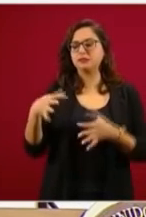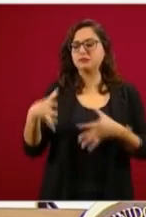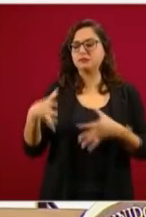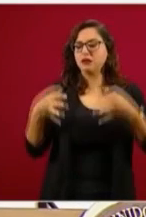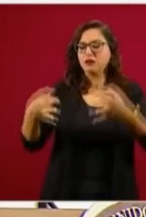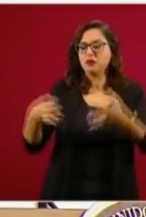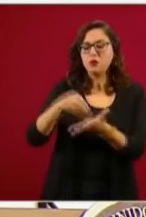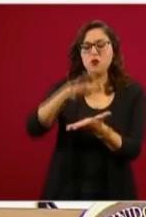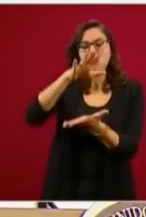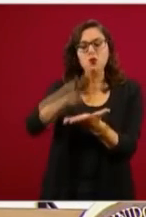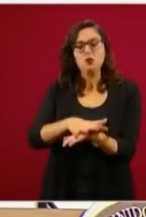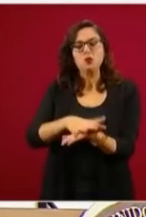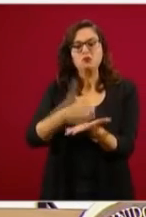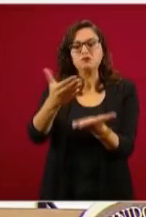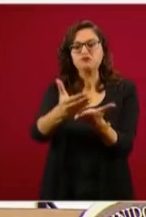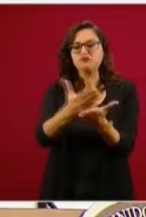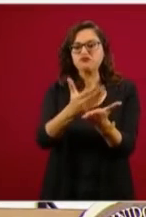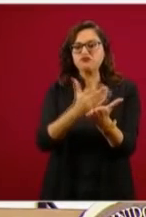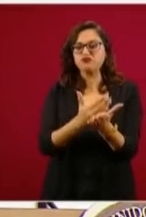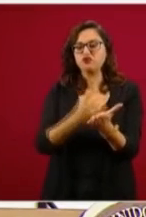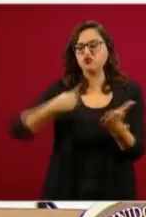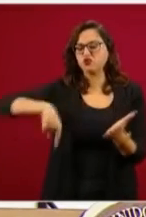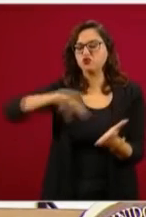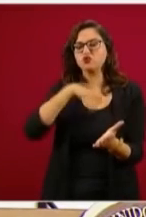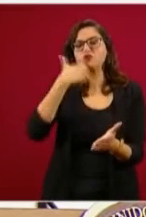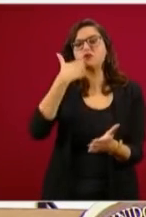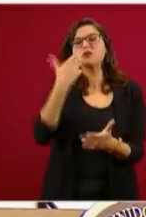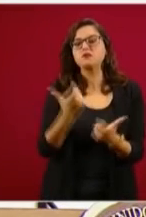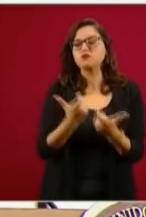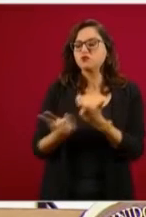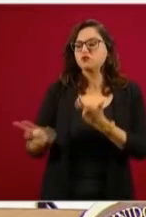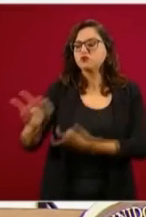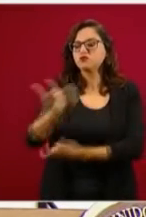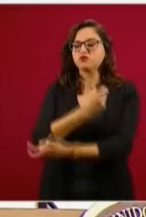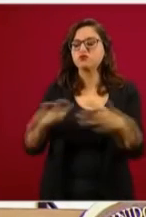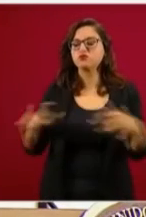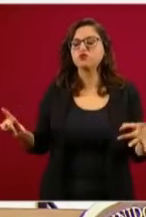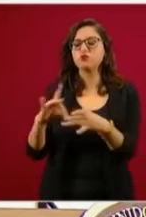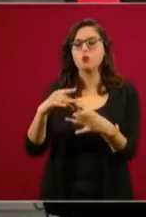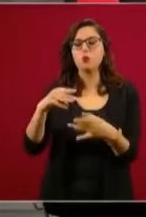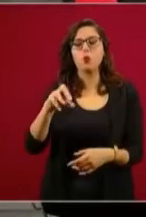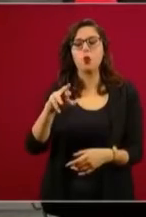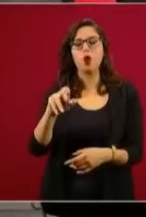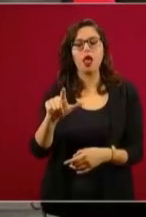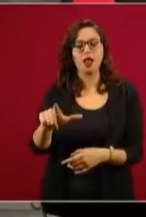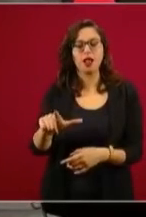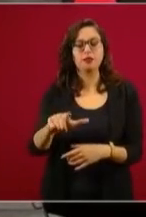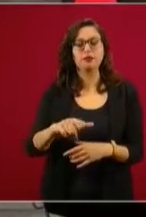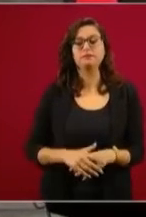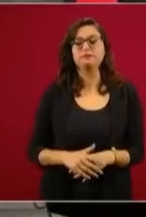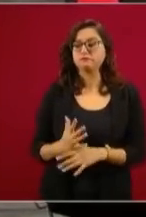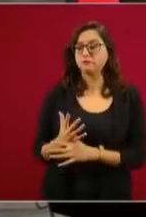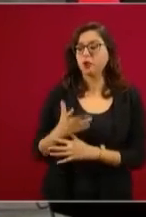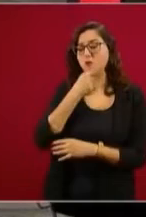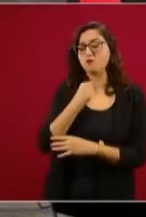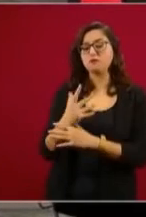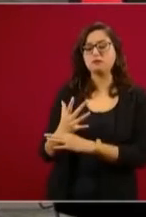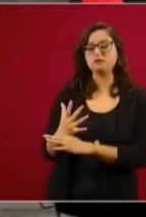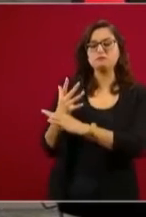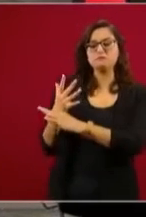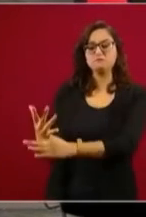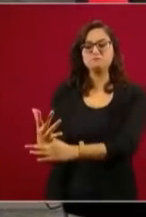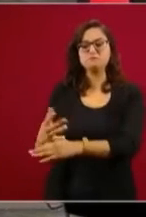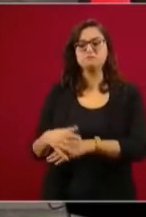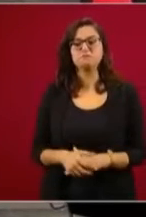bueno, al caso de la fiscalía e incluso al Poder Judicial. Él